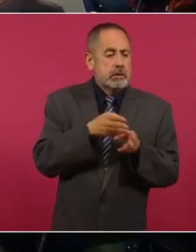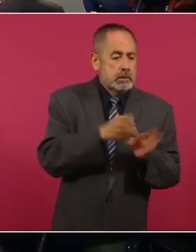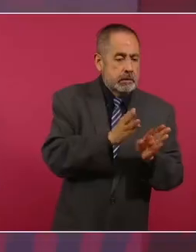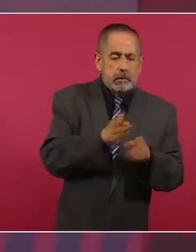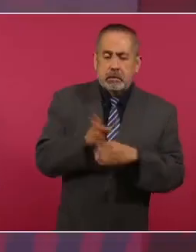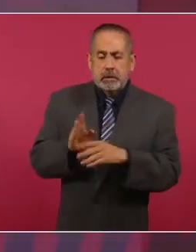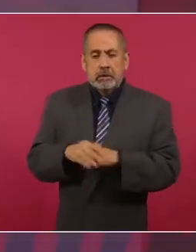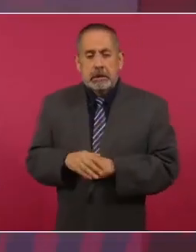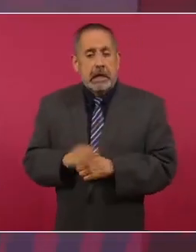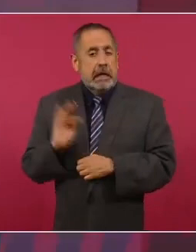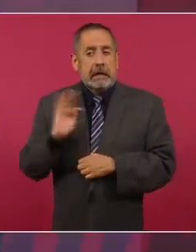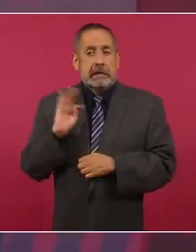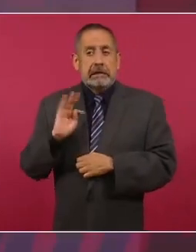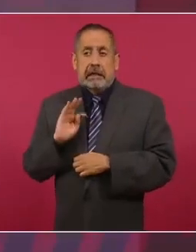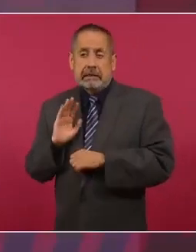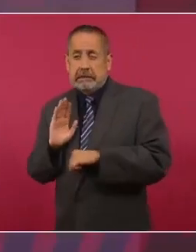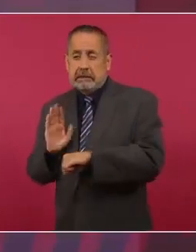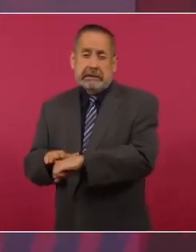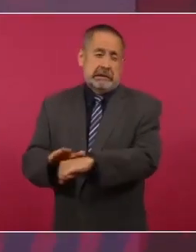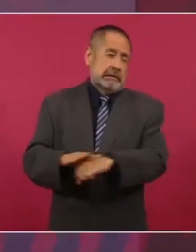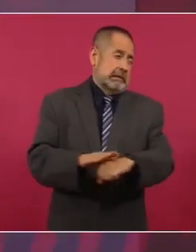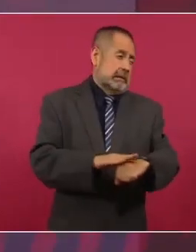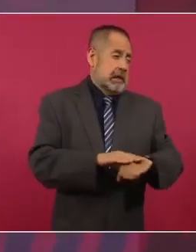Convocar a una nueva constitución,